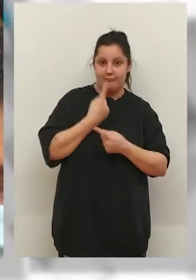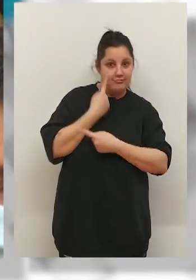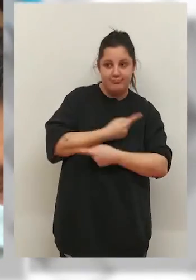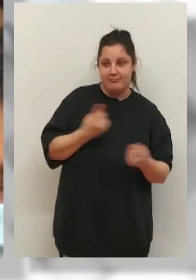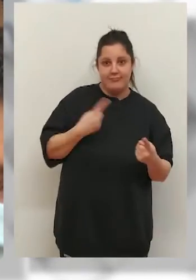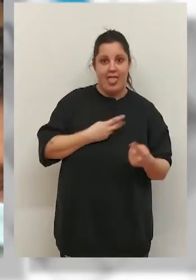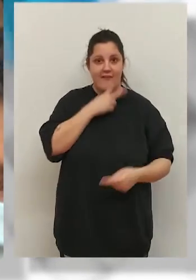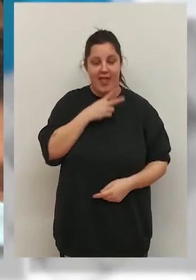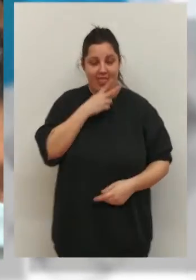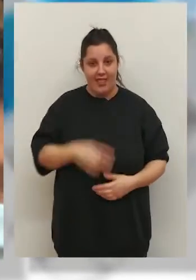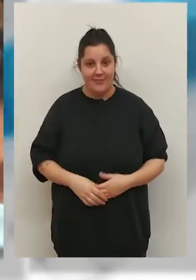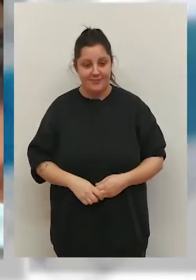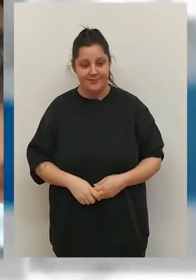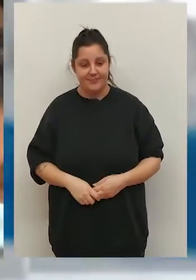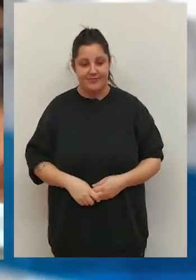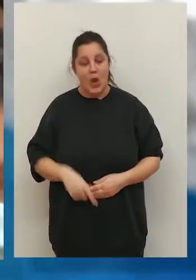verde que están a mi alrededor.